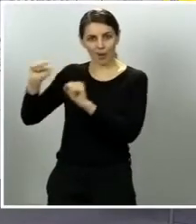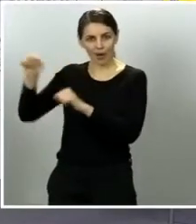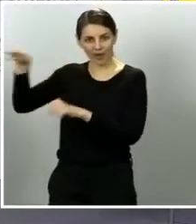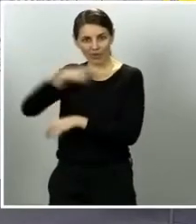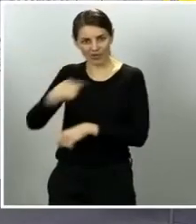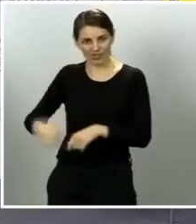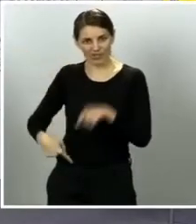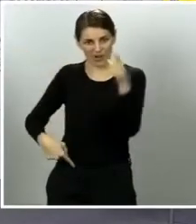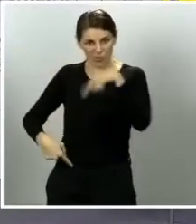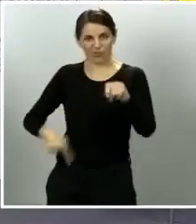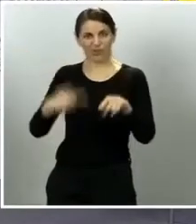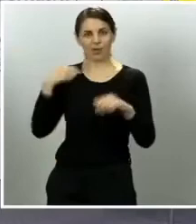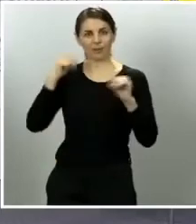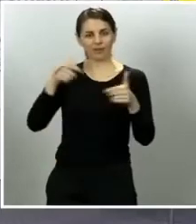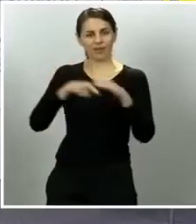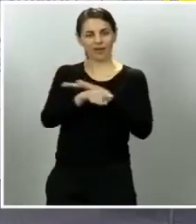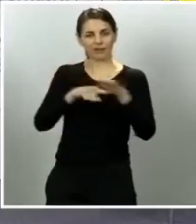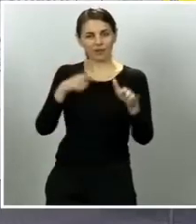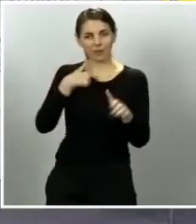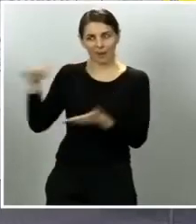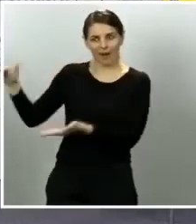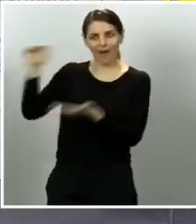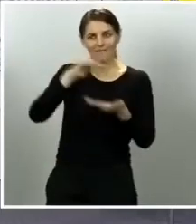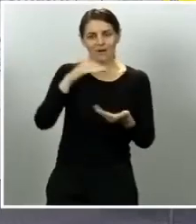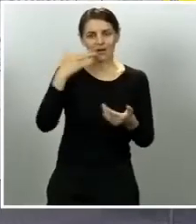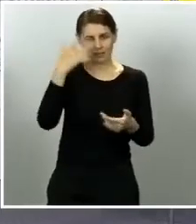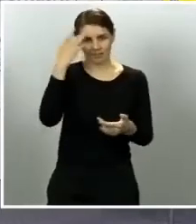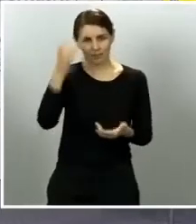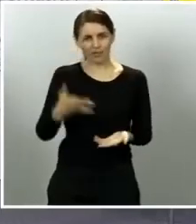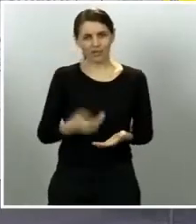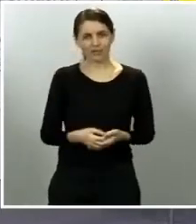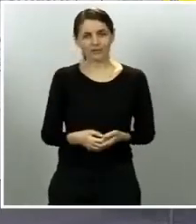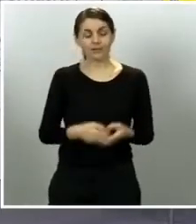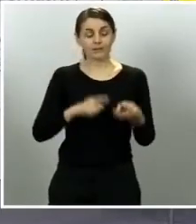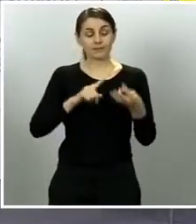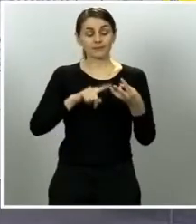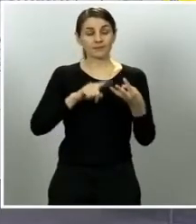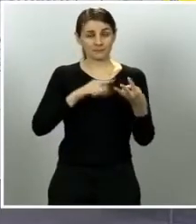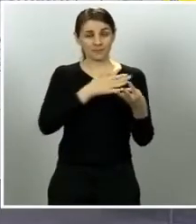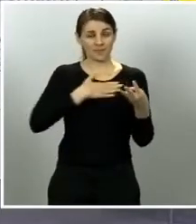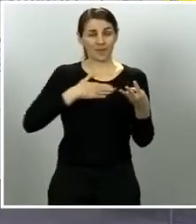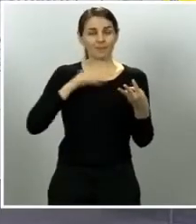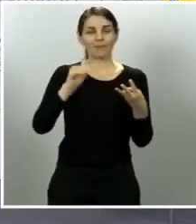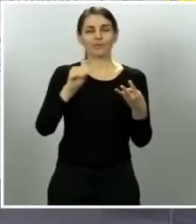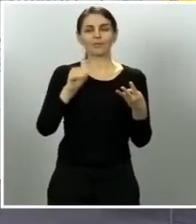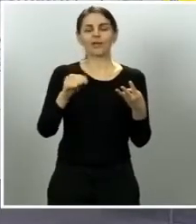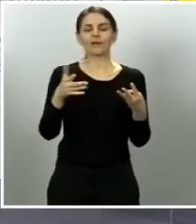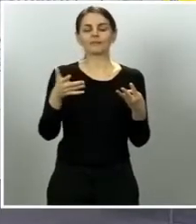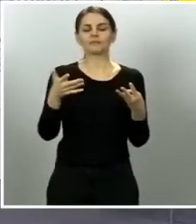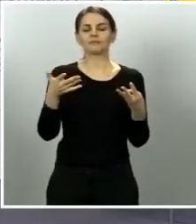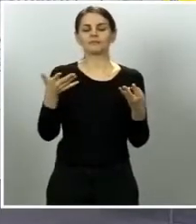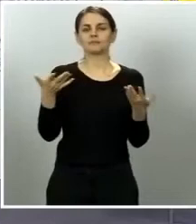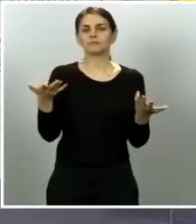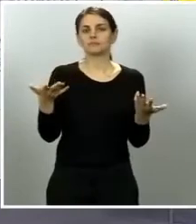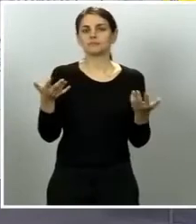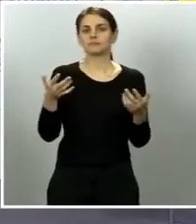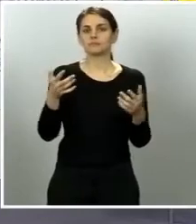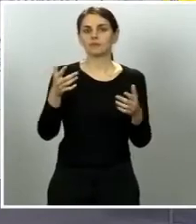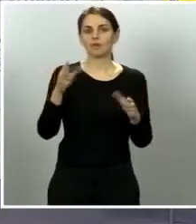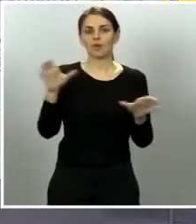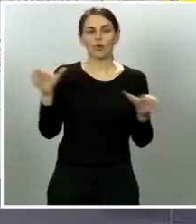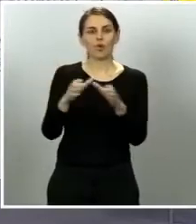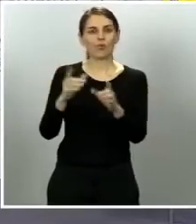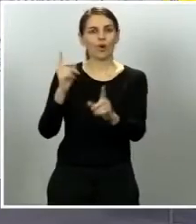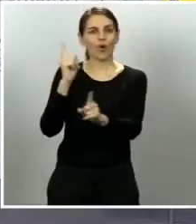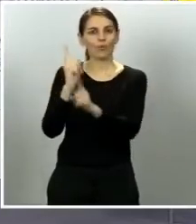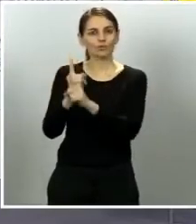pregunta de mi compañero Carlos Cue sobre el asunto de la unidad yo quería preguntarle por qué nos está llamando a la oposición para advertirle